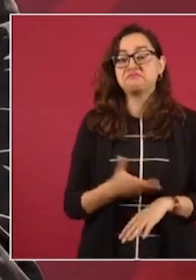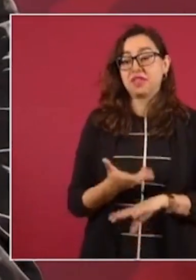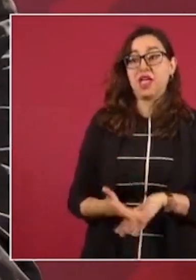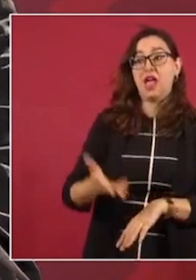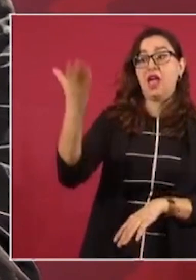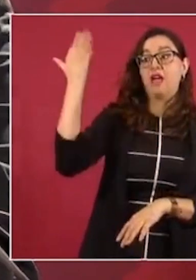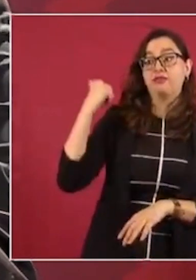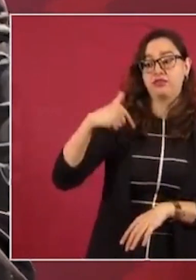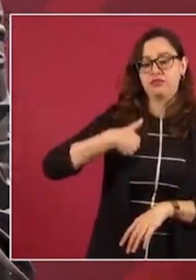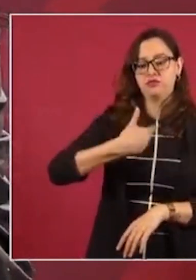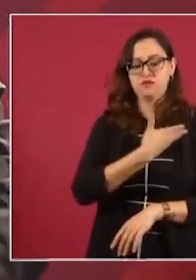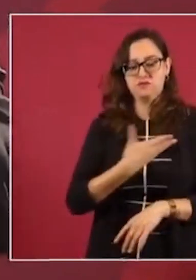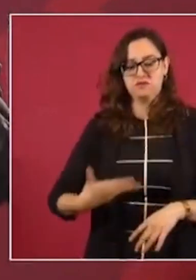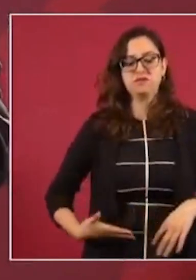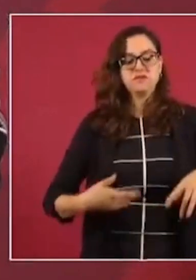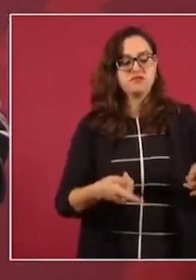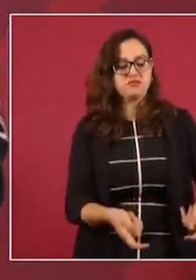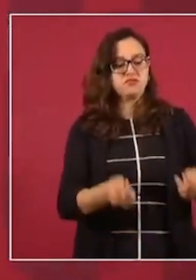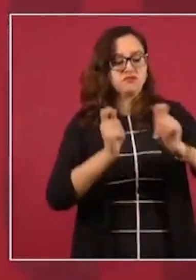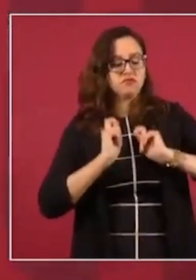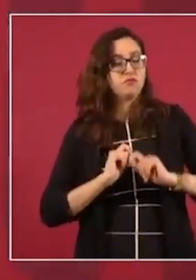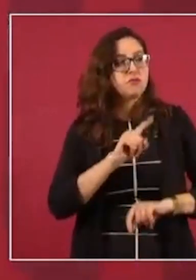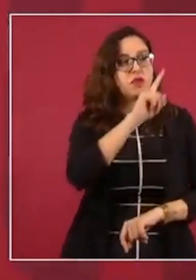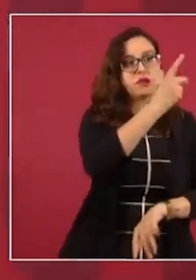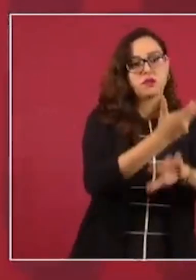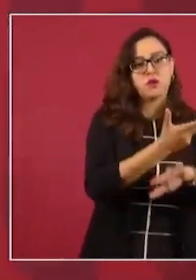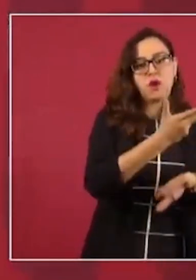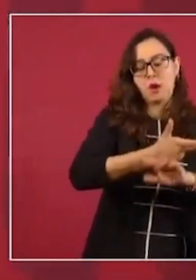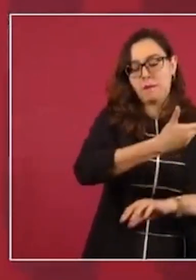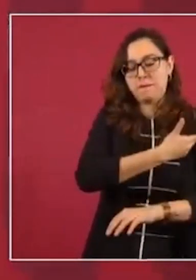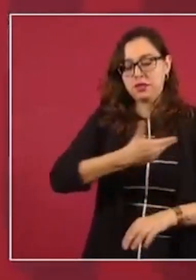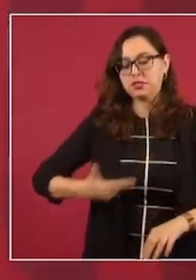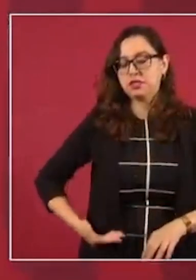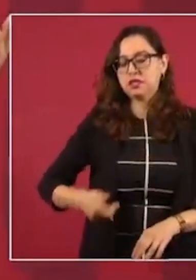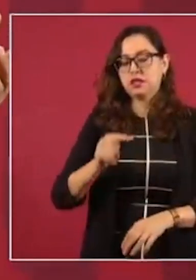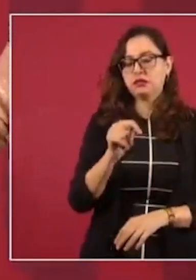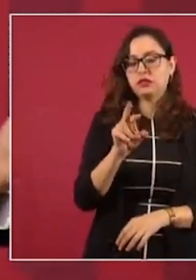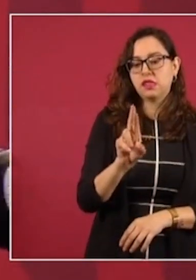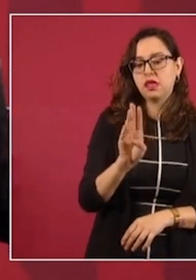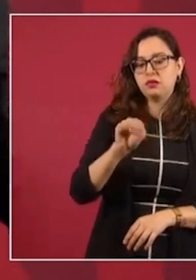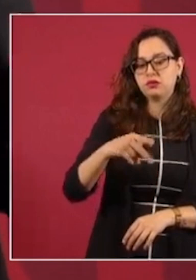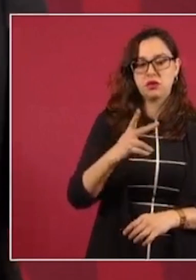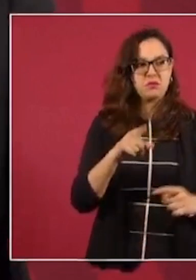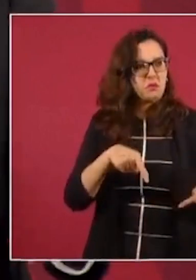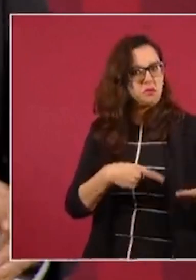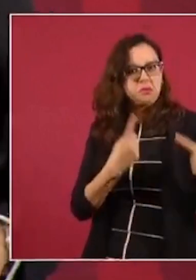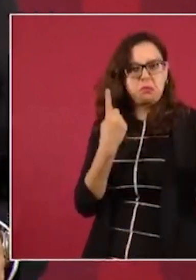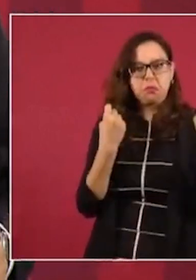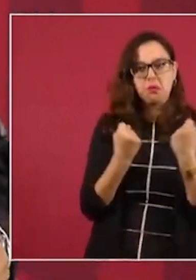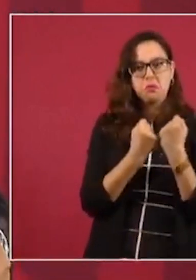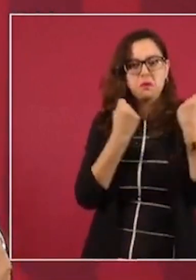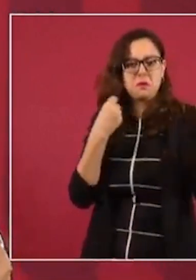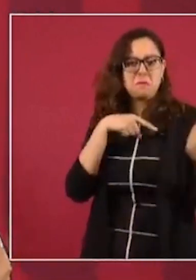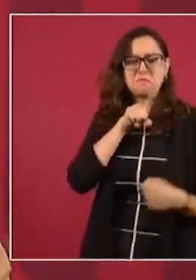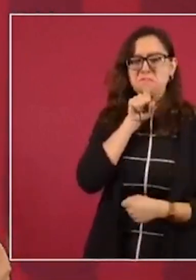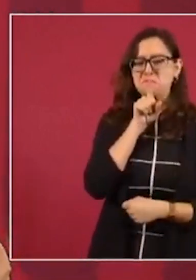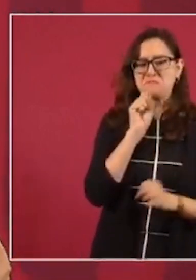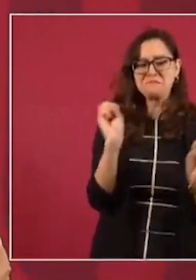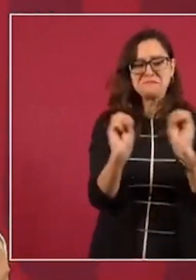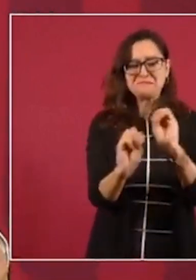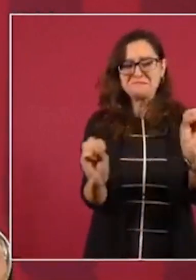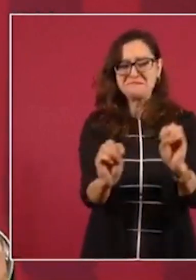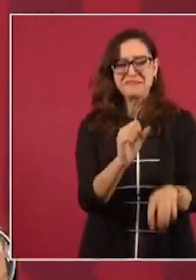Trump, terminó el gobierno del presidente Trump, fue muy buena la relación para